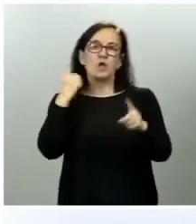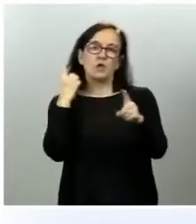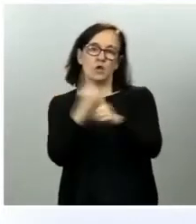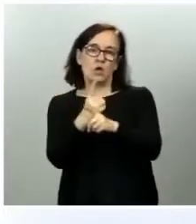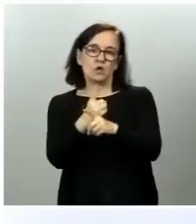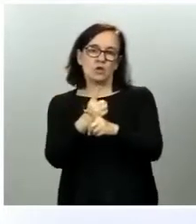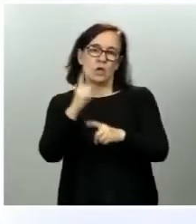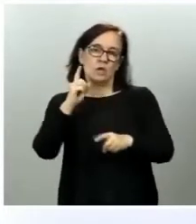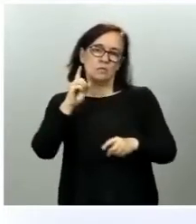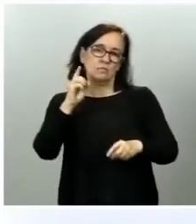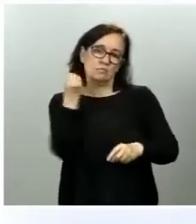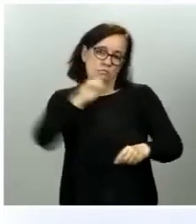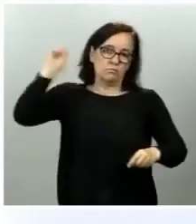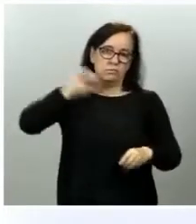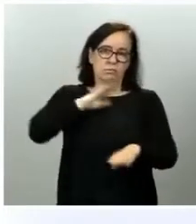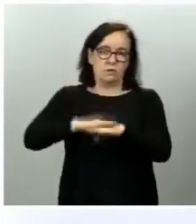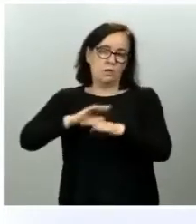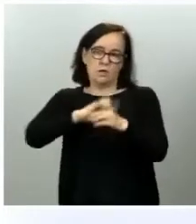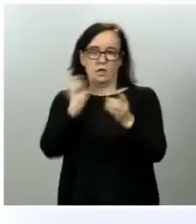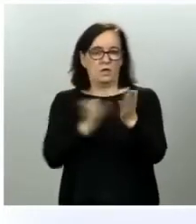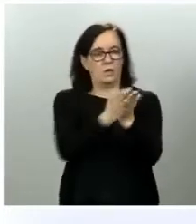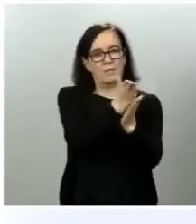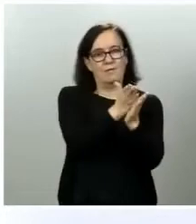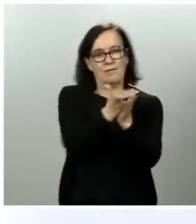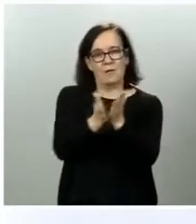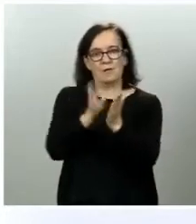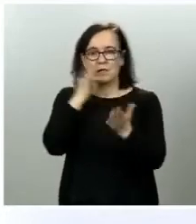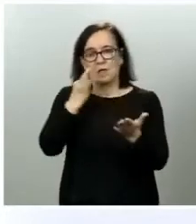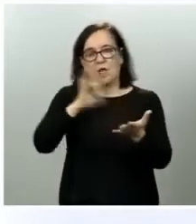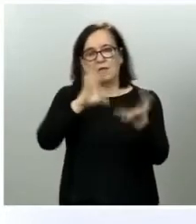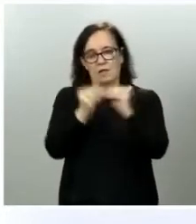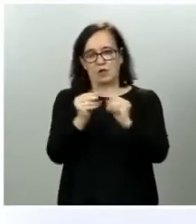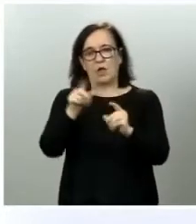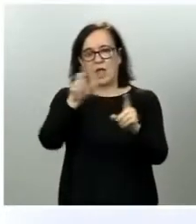en todas sus facetas siempre adaptándonos a las circunstancias